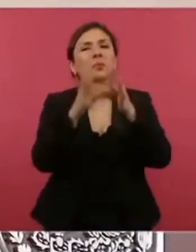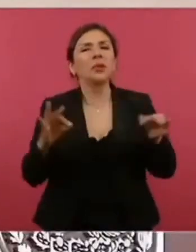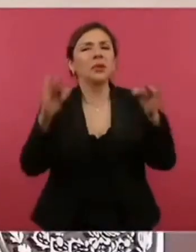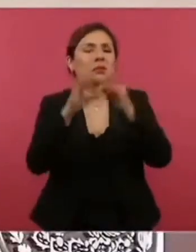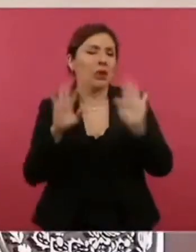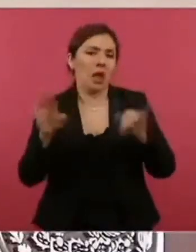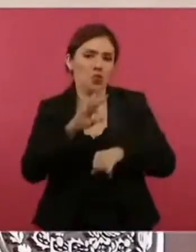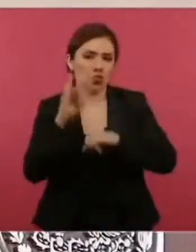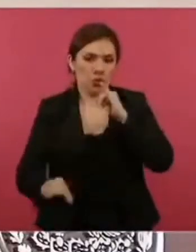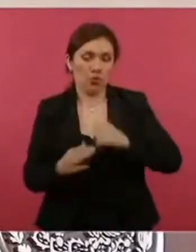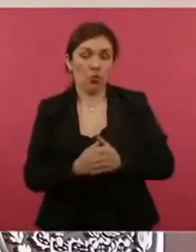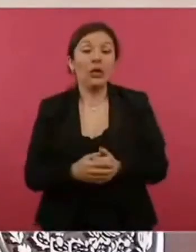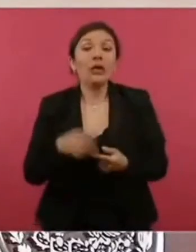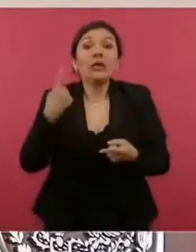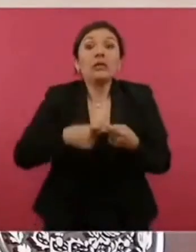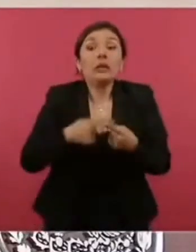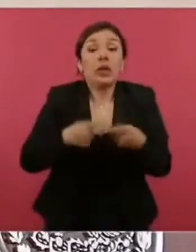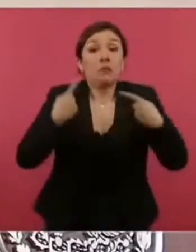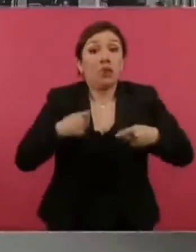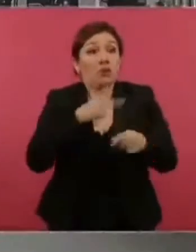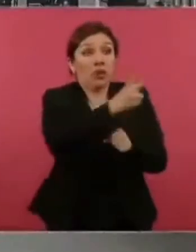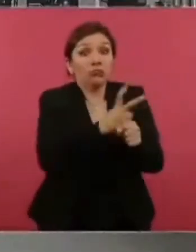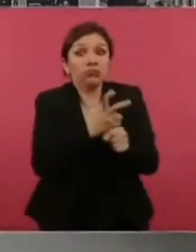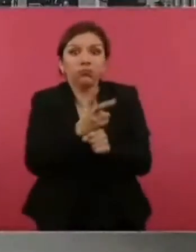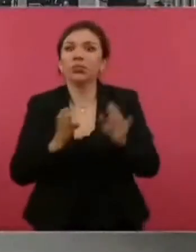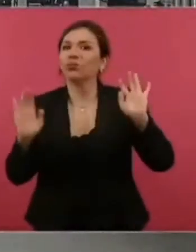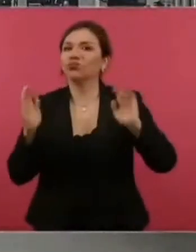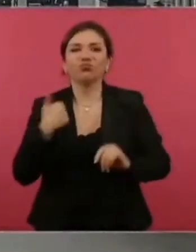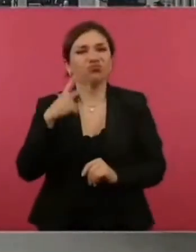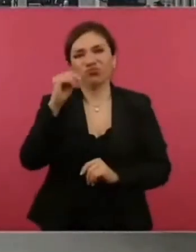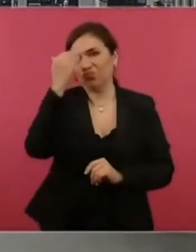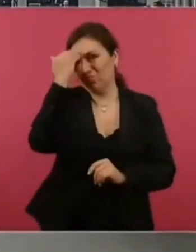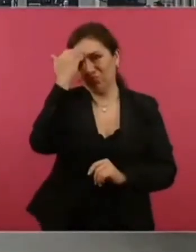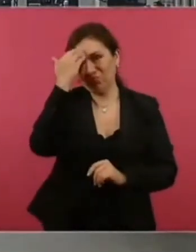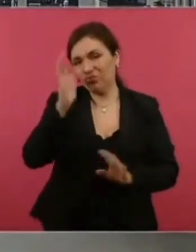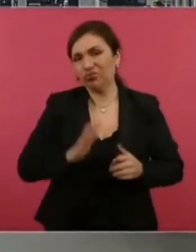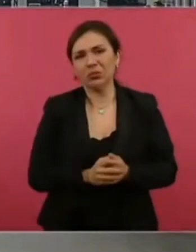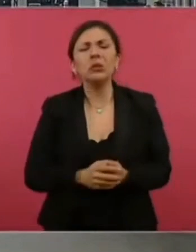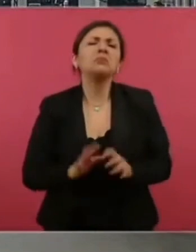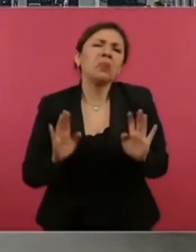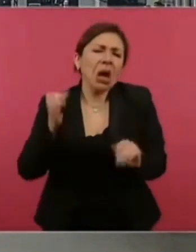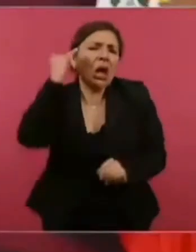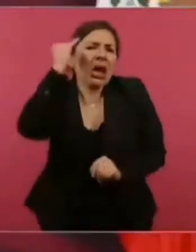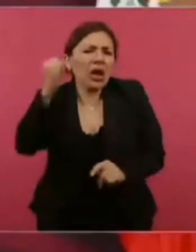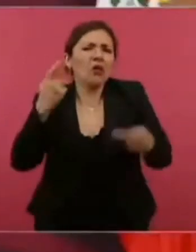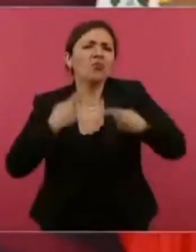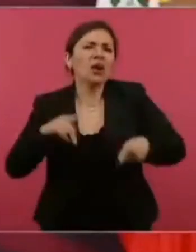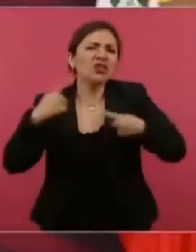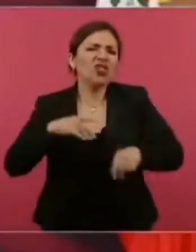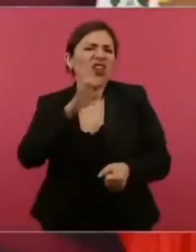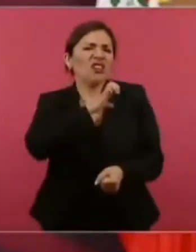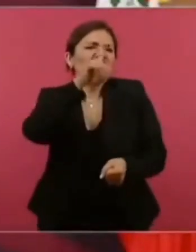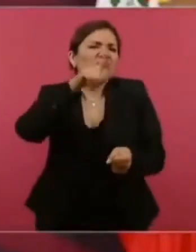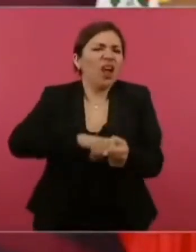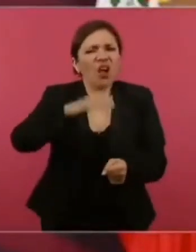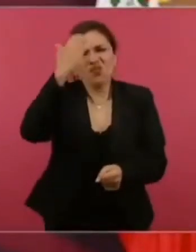no sé quiénes están invitados me imagino que especialistas en la materia